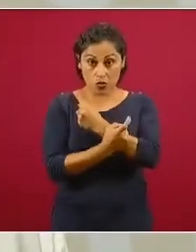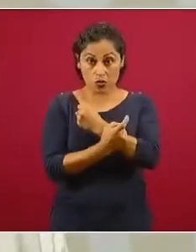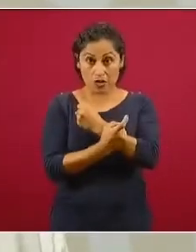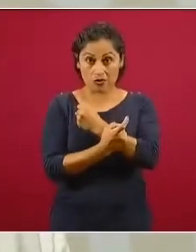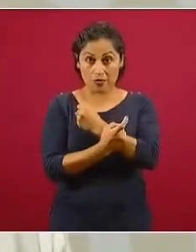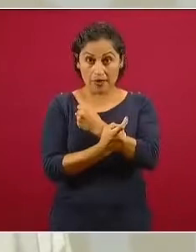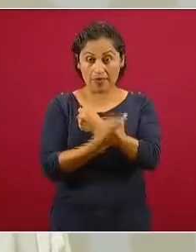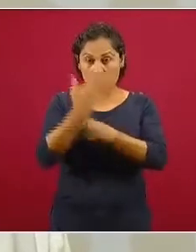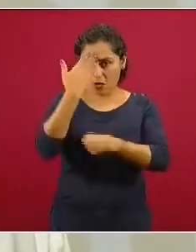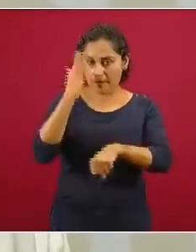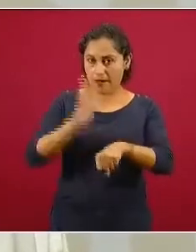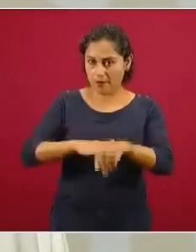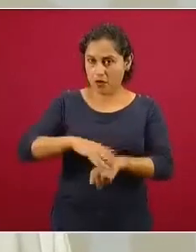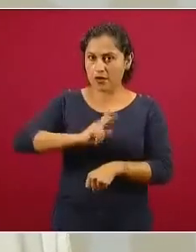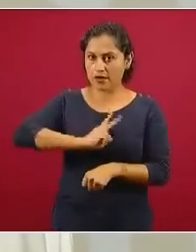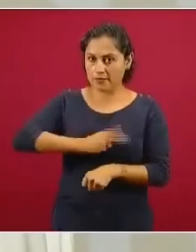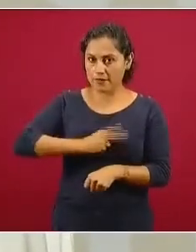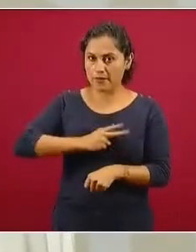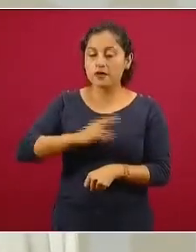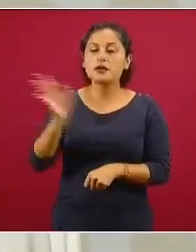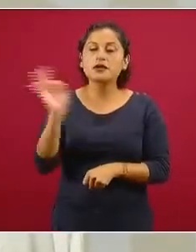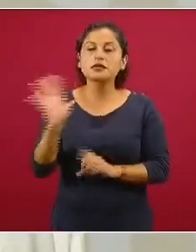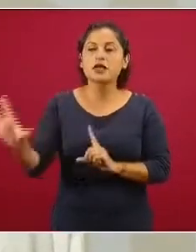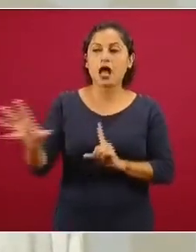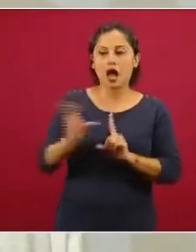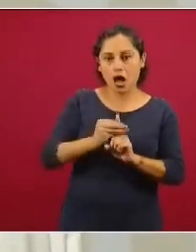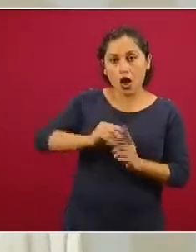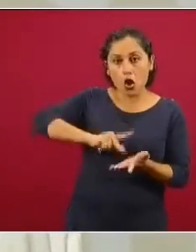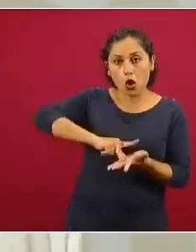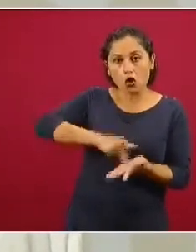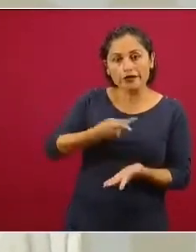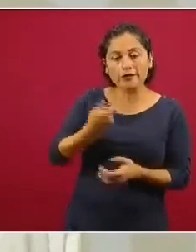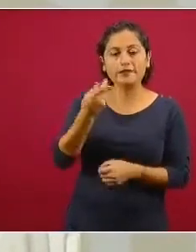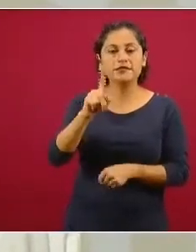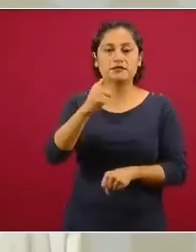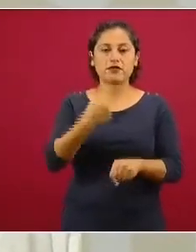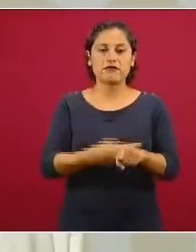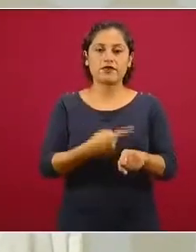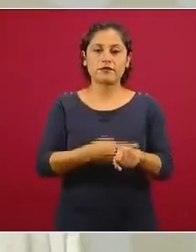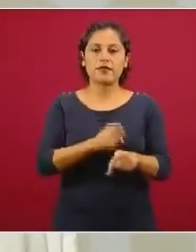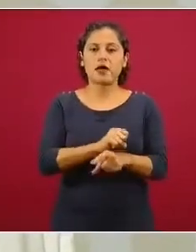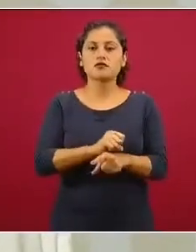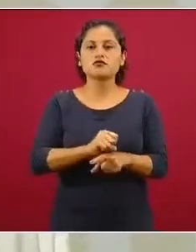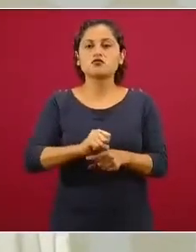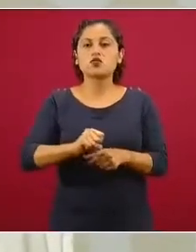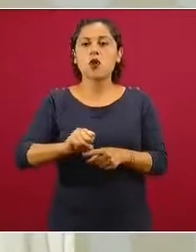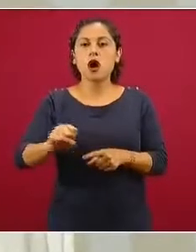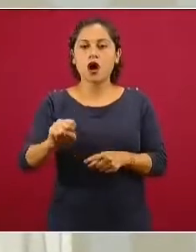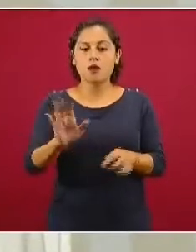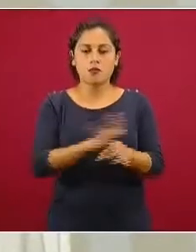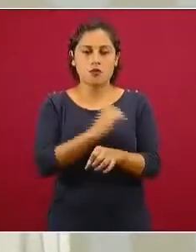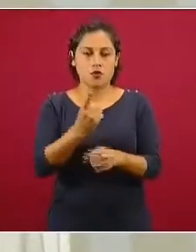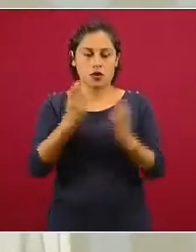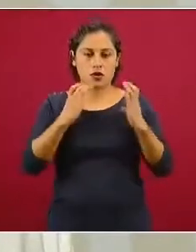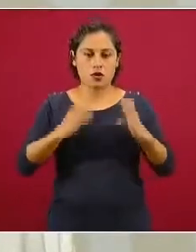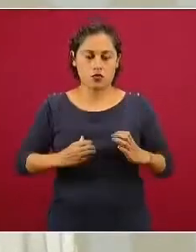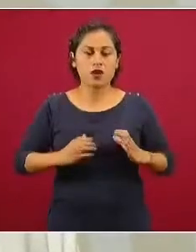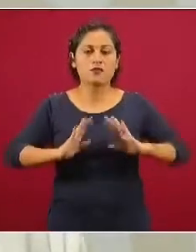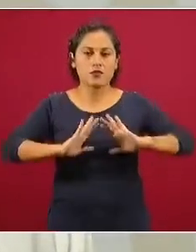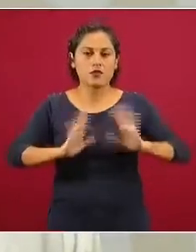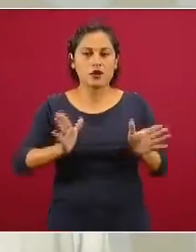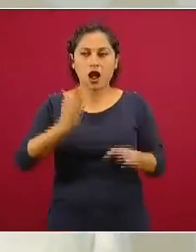más leve, es decir, puede haber protección contra la infección y después puede haber